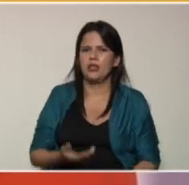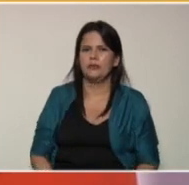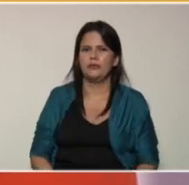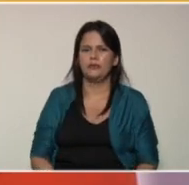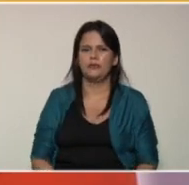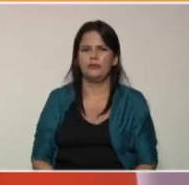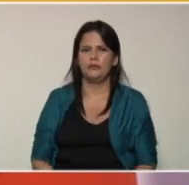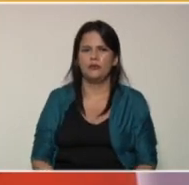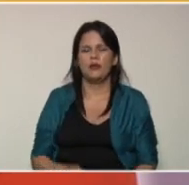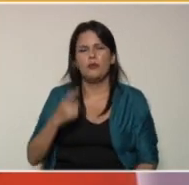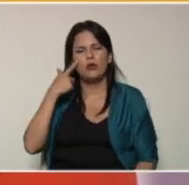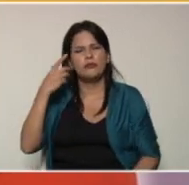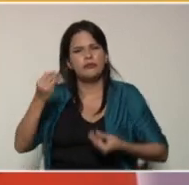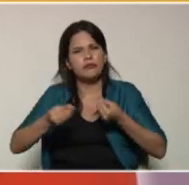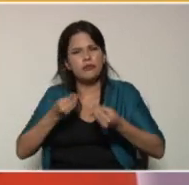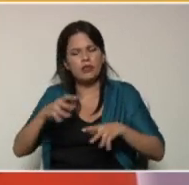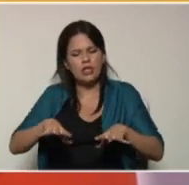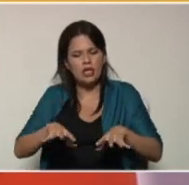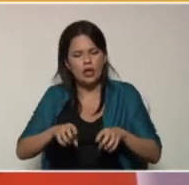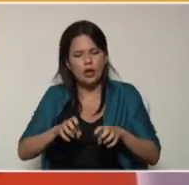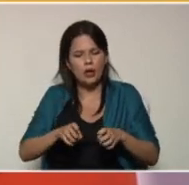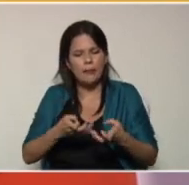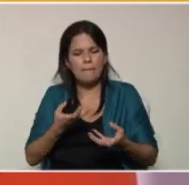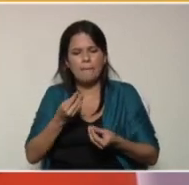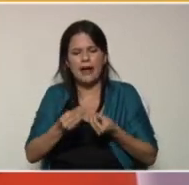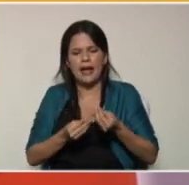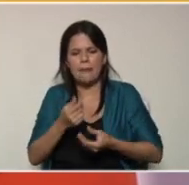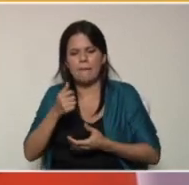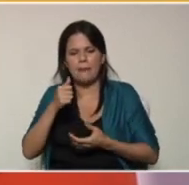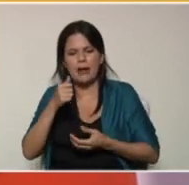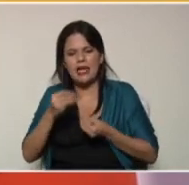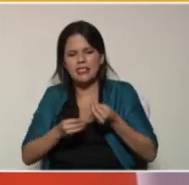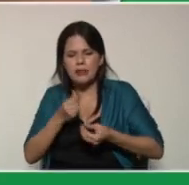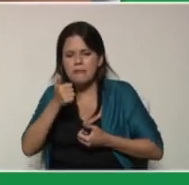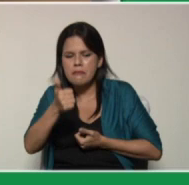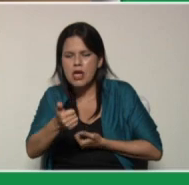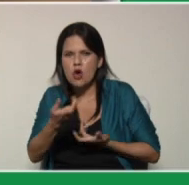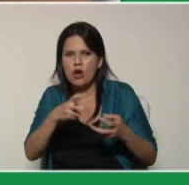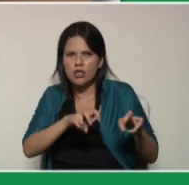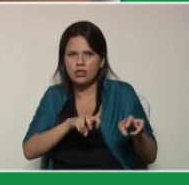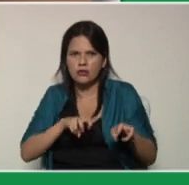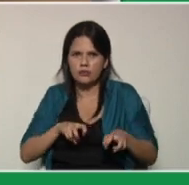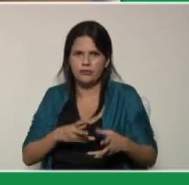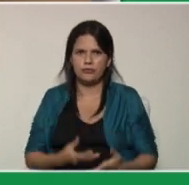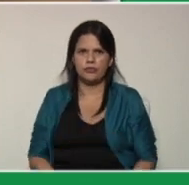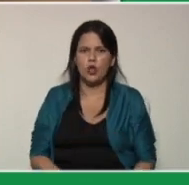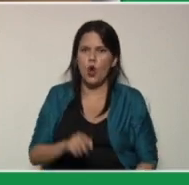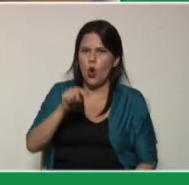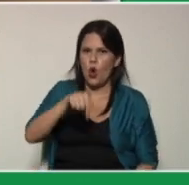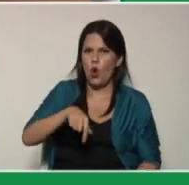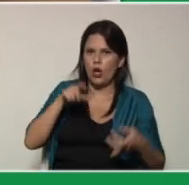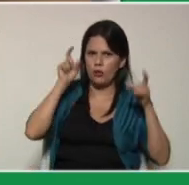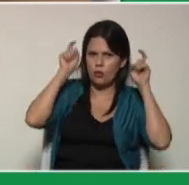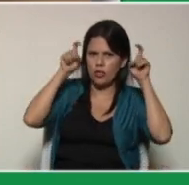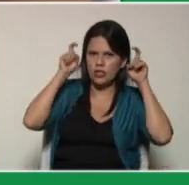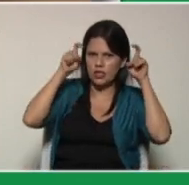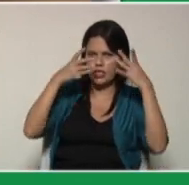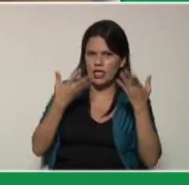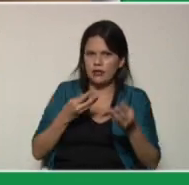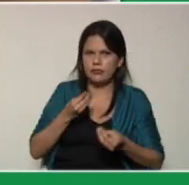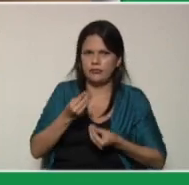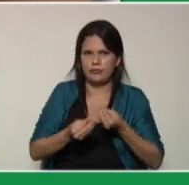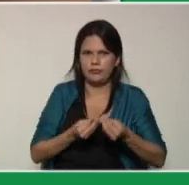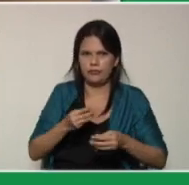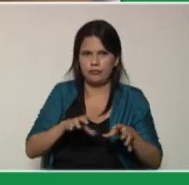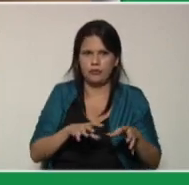Este video fue elaborado por la niña Valeria Zambrano de Distrito Capital. Y hoy les voy a enseñar a preparar